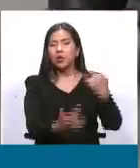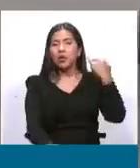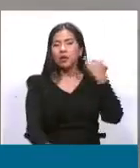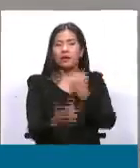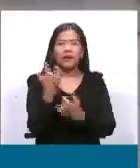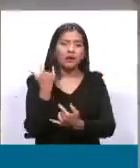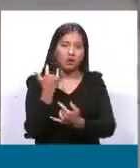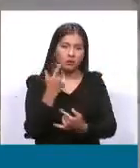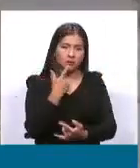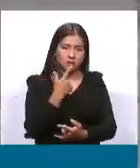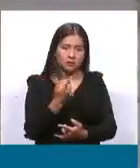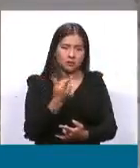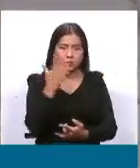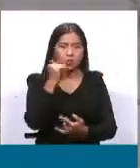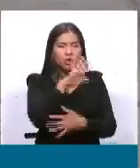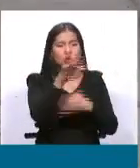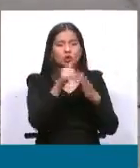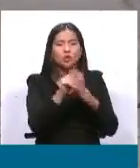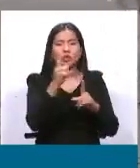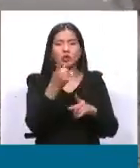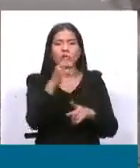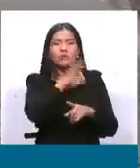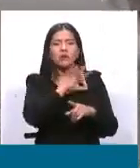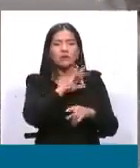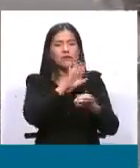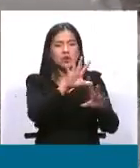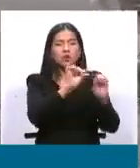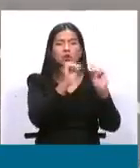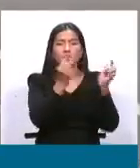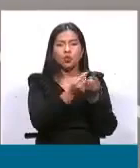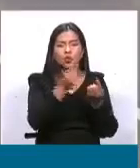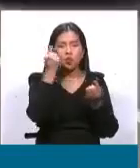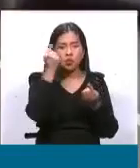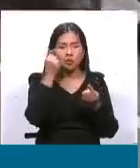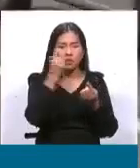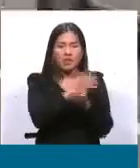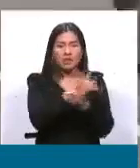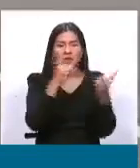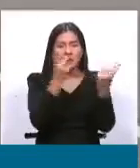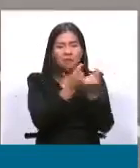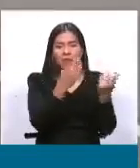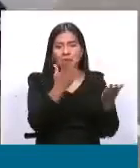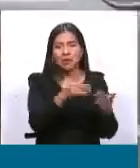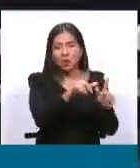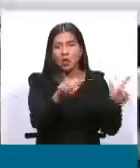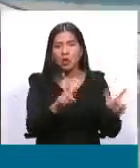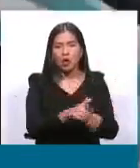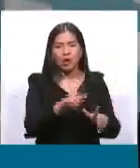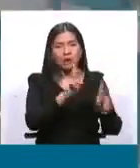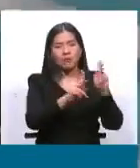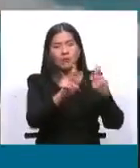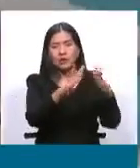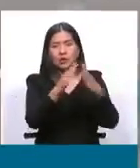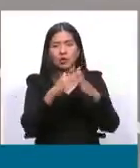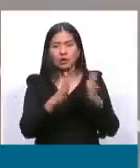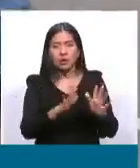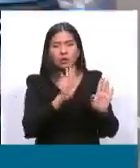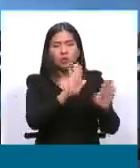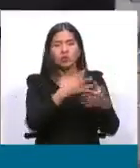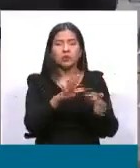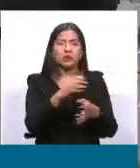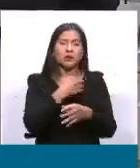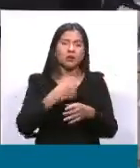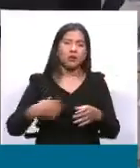porque prefieren cuidar los intereses de sus gobiernos departamentales, de sus gobiernos locales, de los ciudadanos de sus